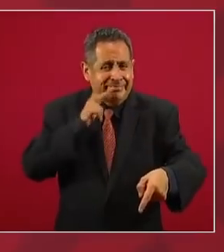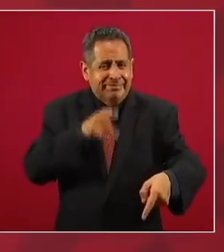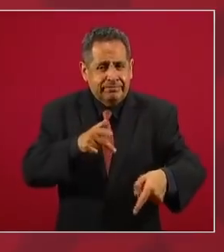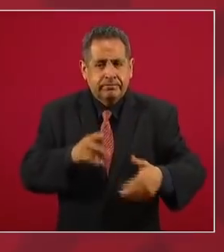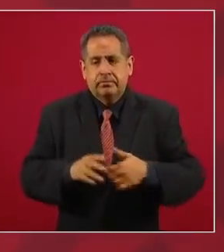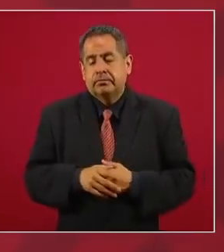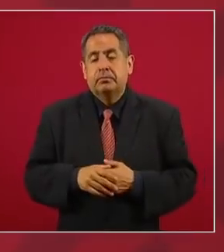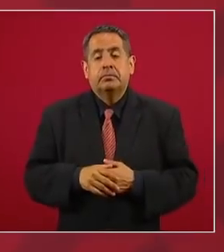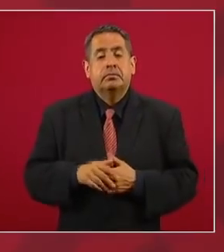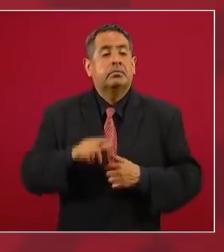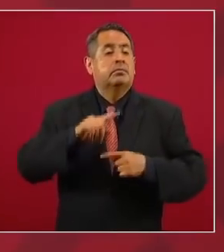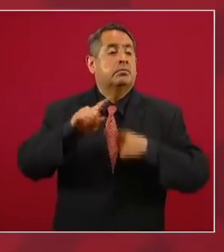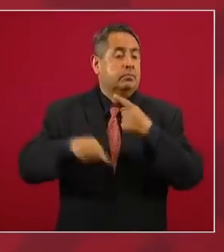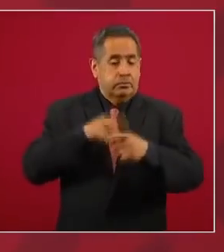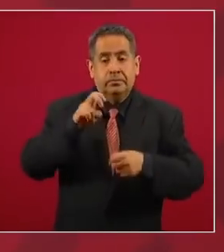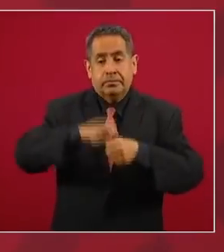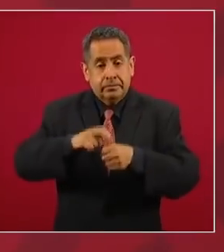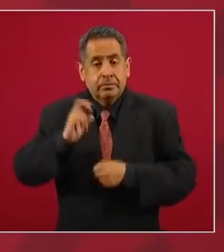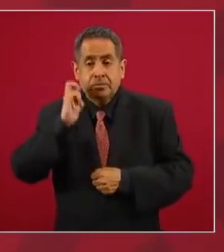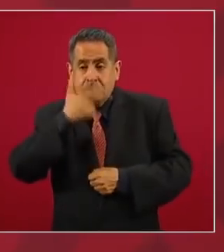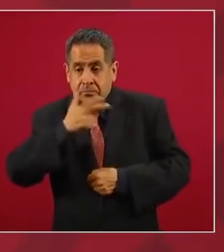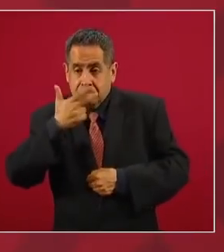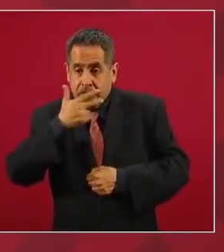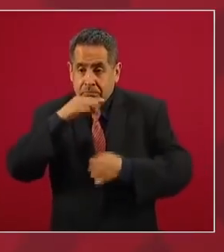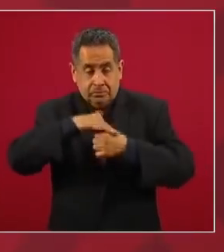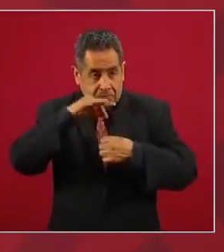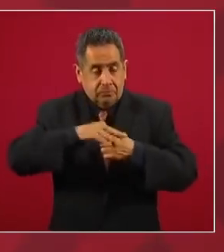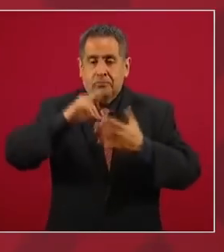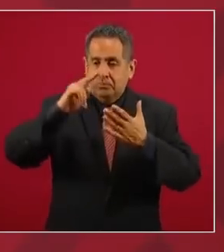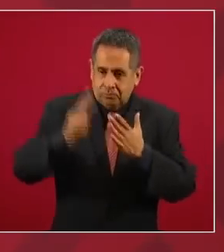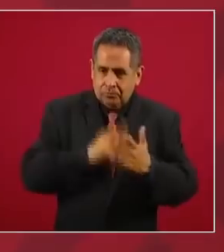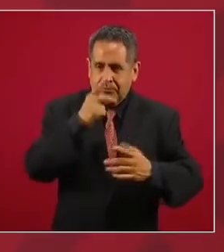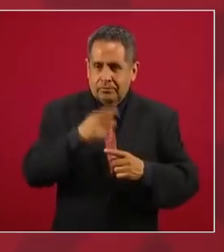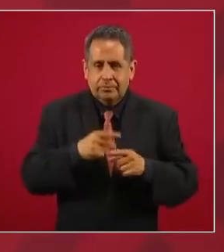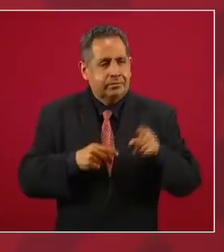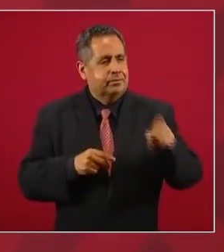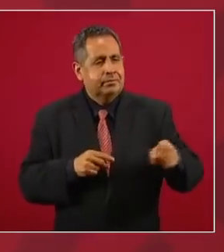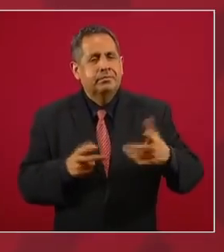Viene de nuevo la elección en Chihuahua y ya,